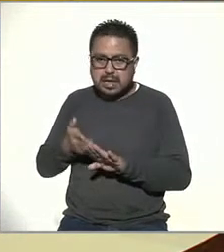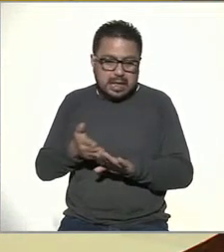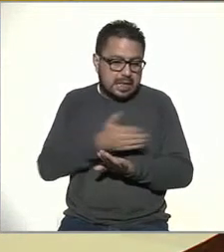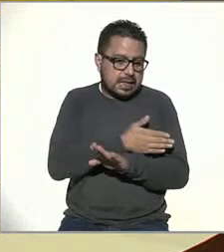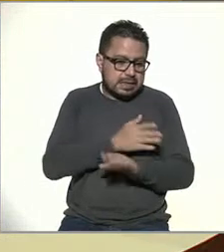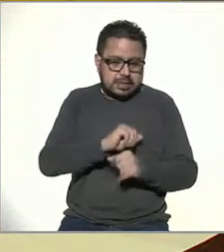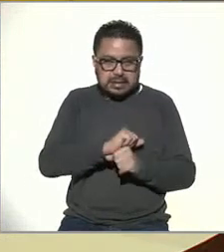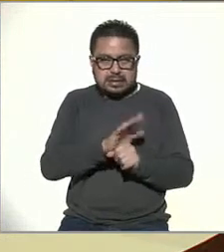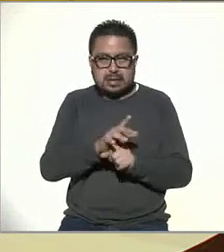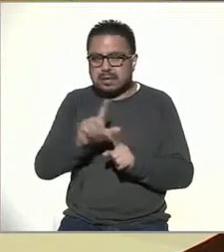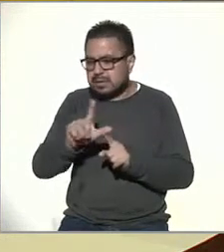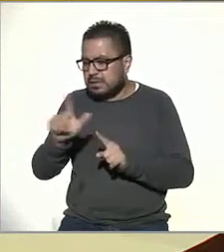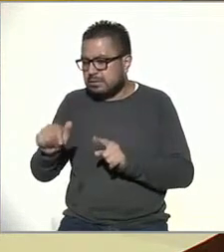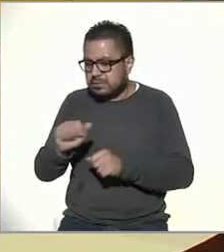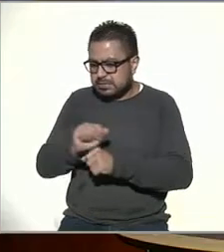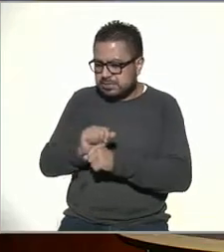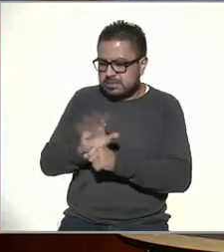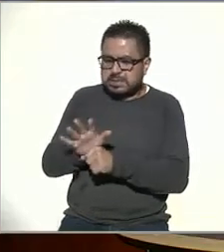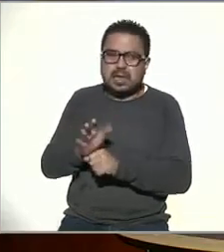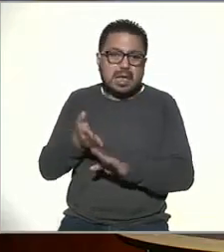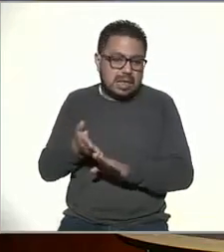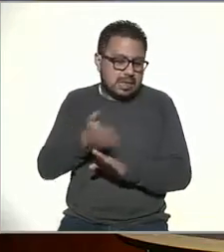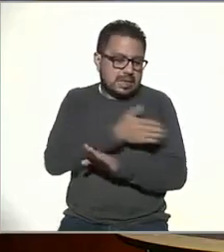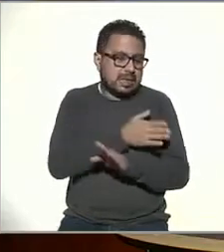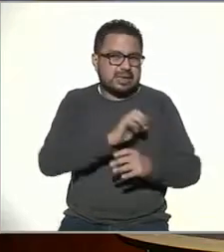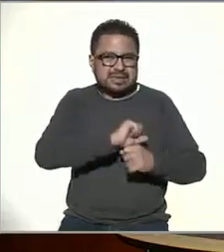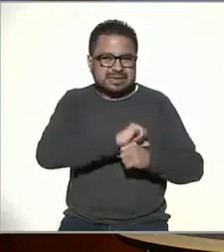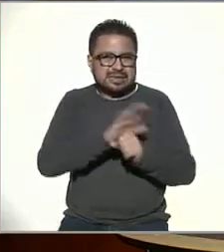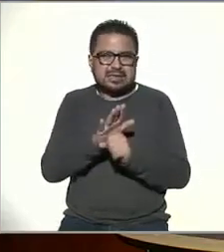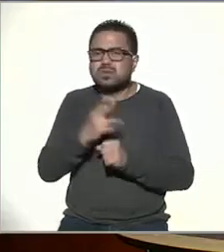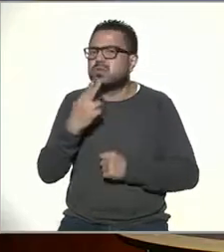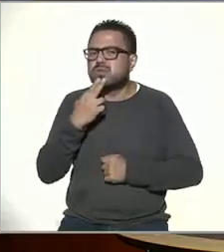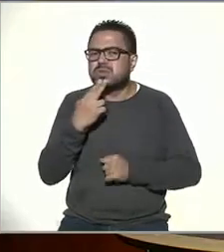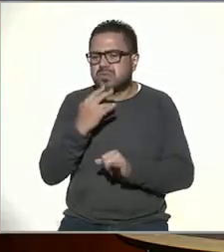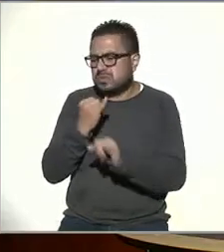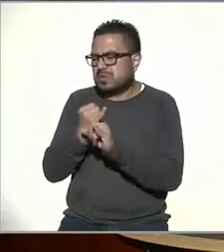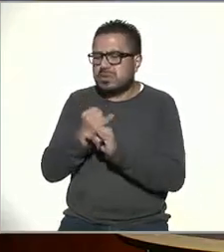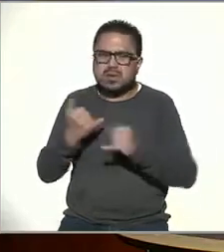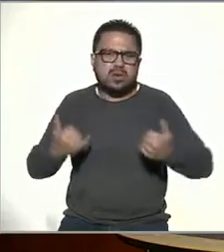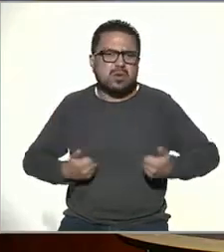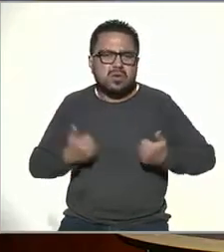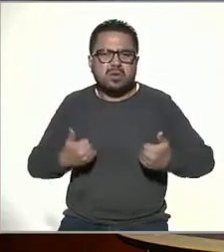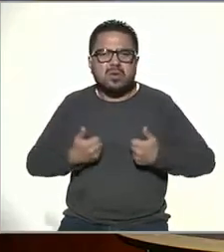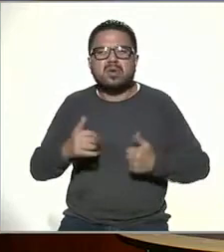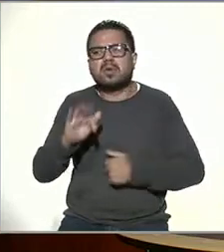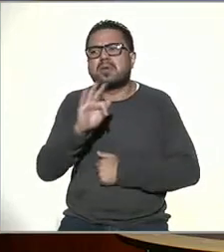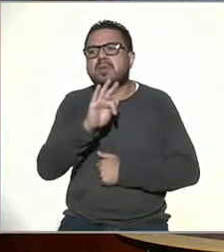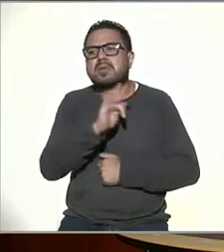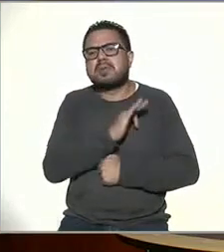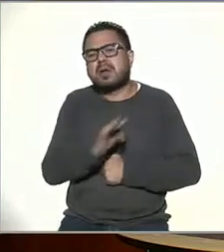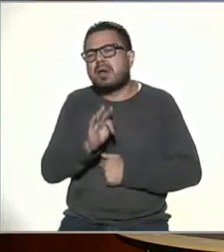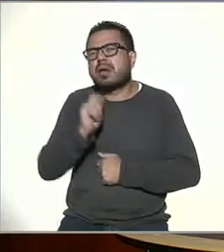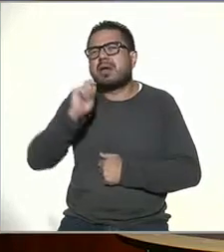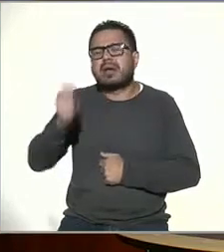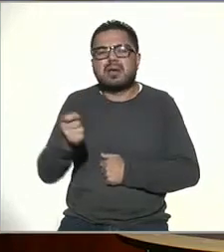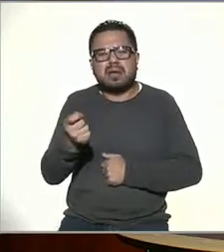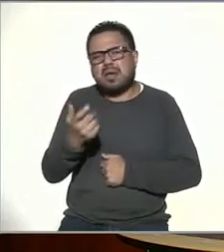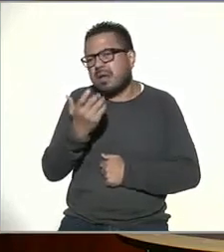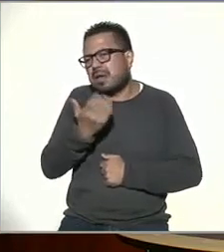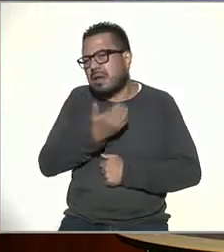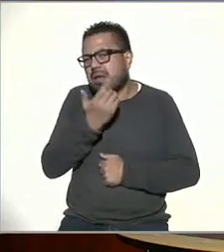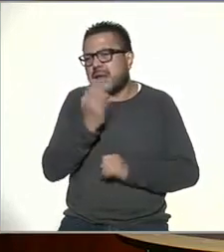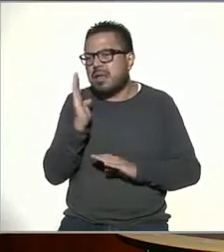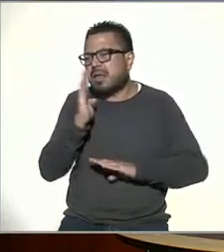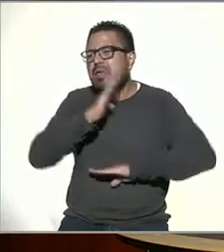pandemia y después de la pandemia. Antes de la pandemia, el consumo de Internet para los jóvenes era realmente de manera lúdica y